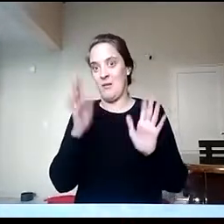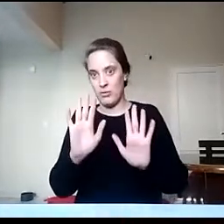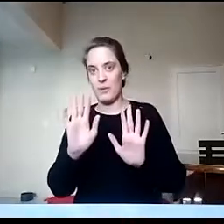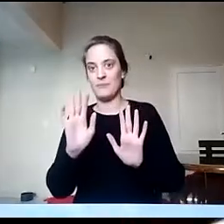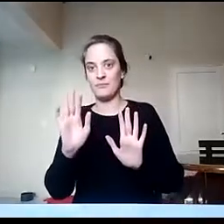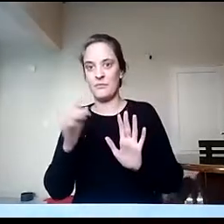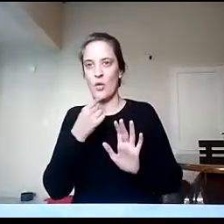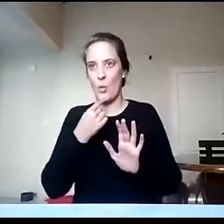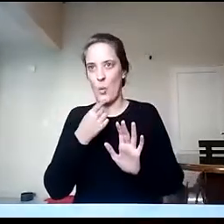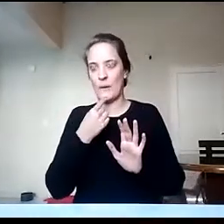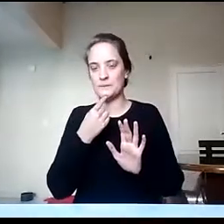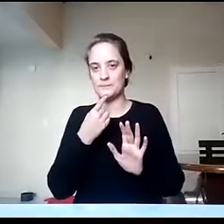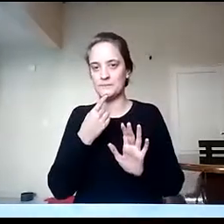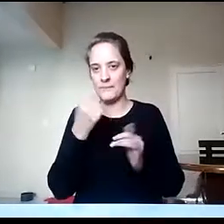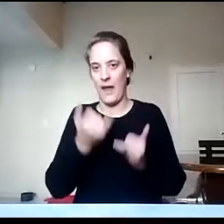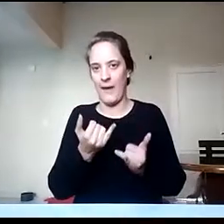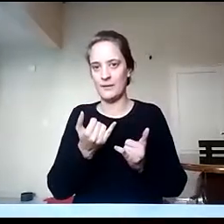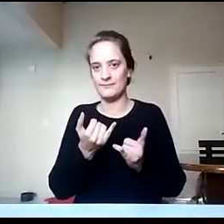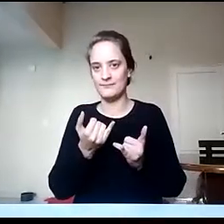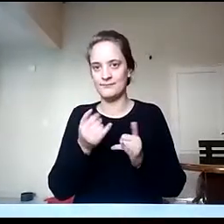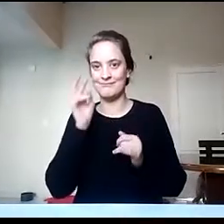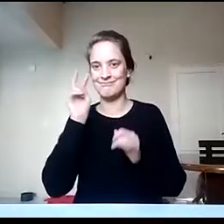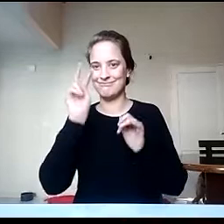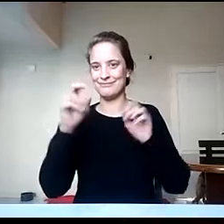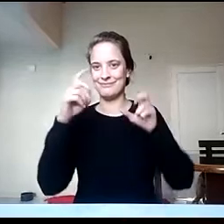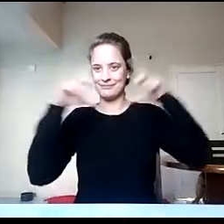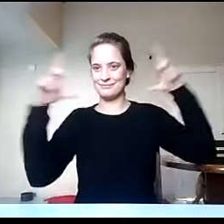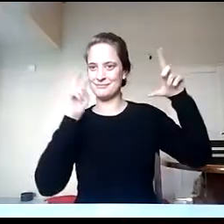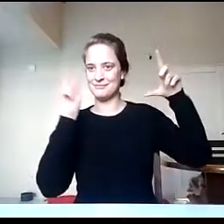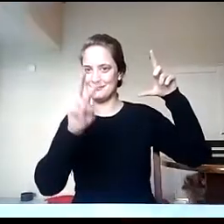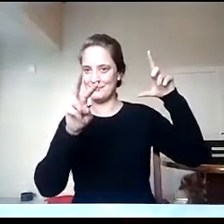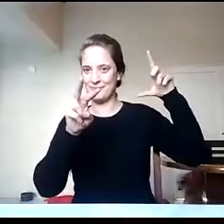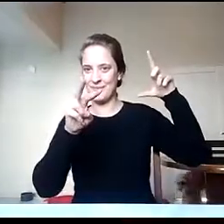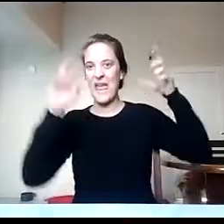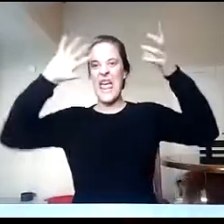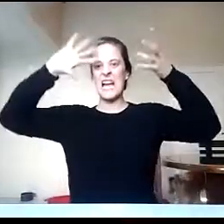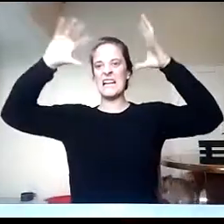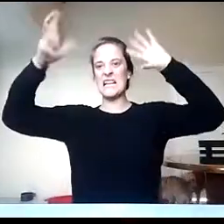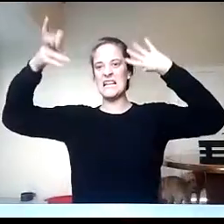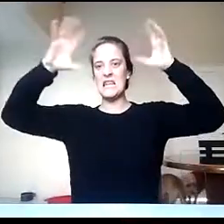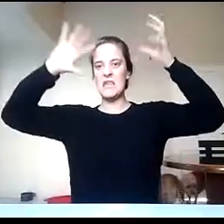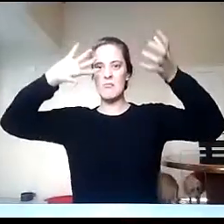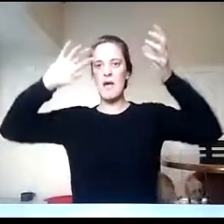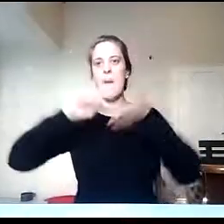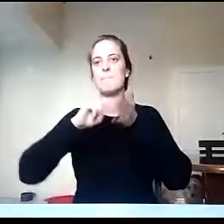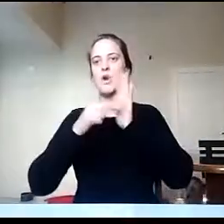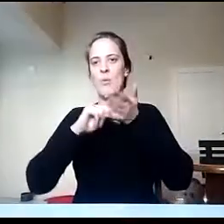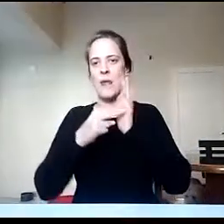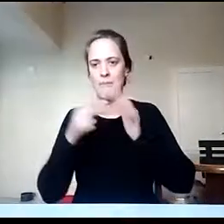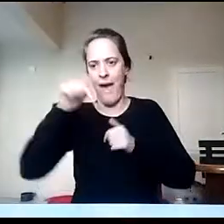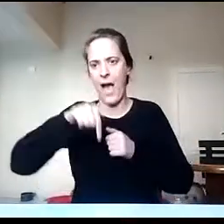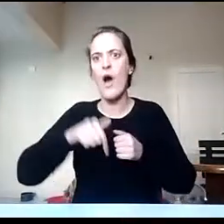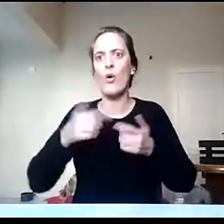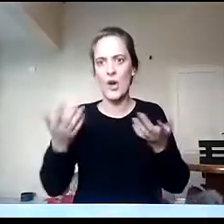respuesta es a la crisis climática que transitamos actualmente, ¿sí? Podemos mirar esta